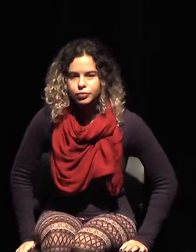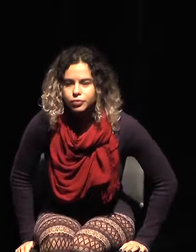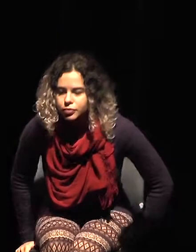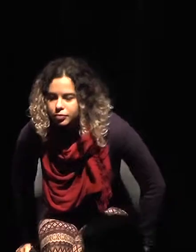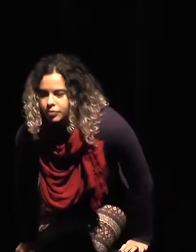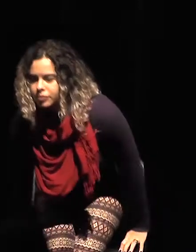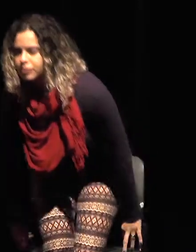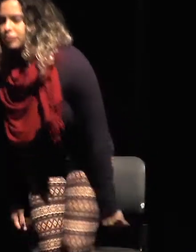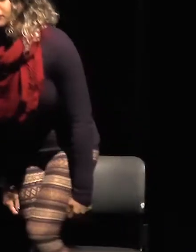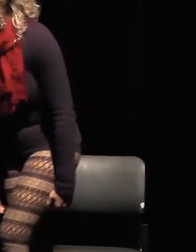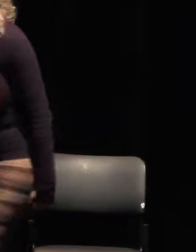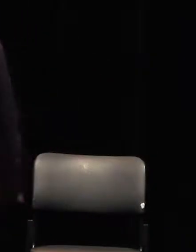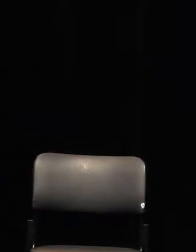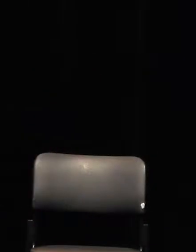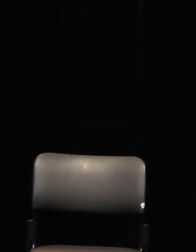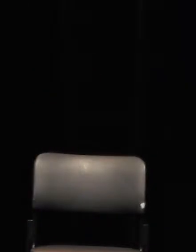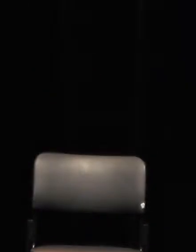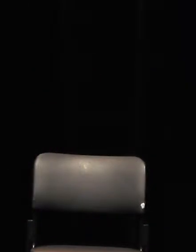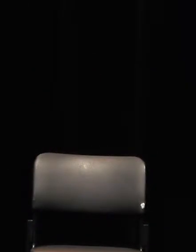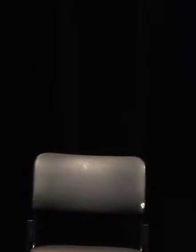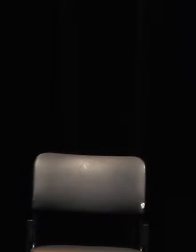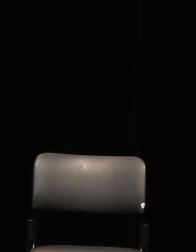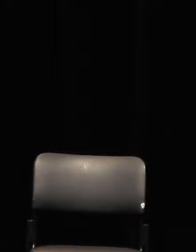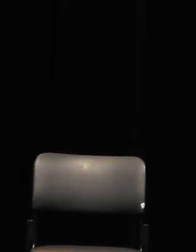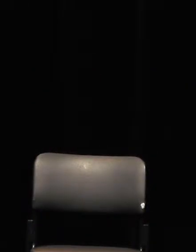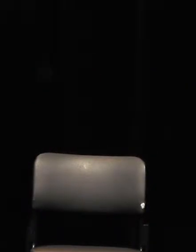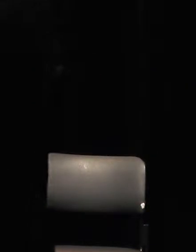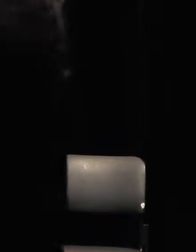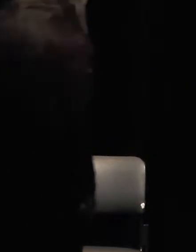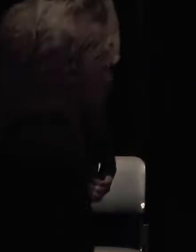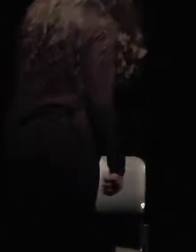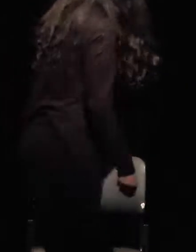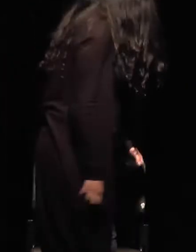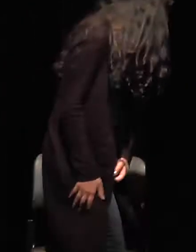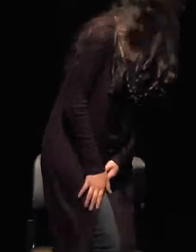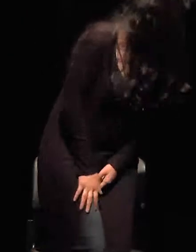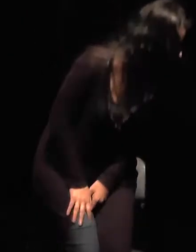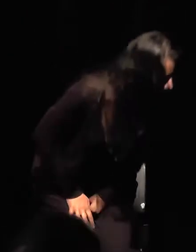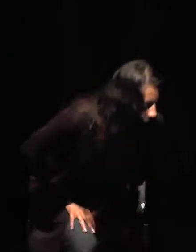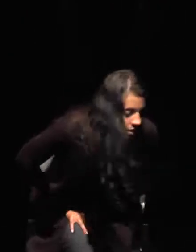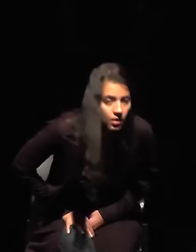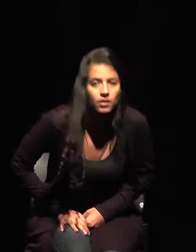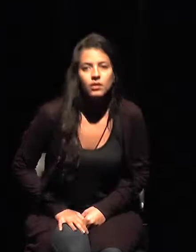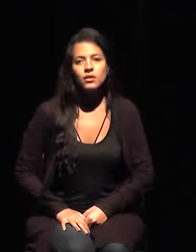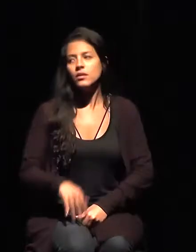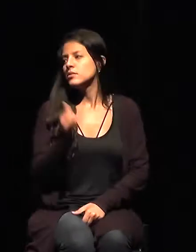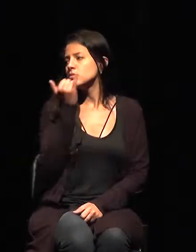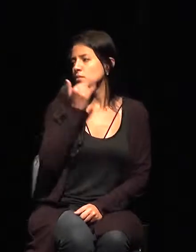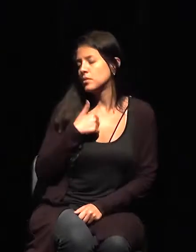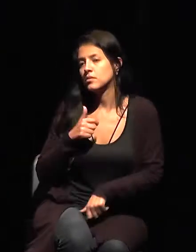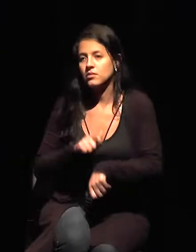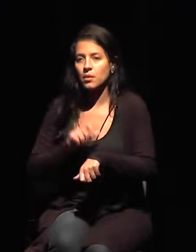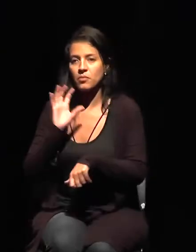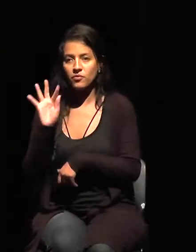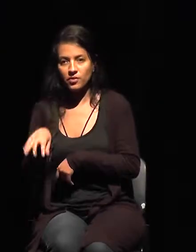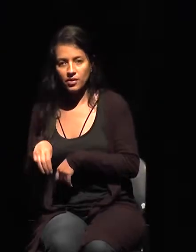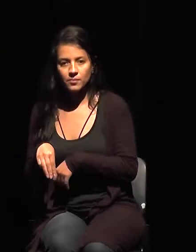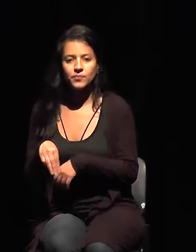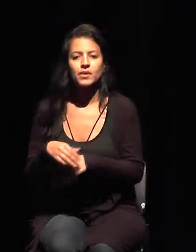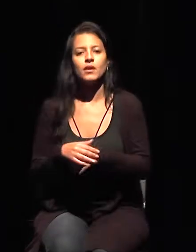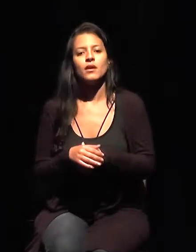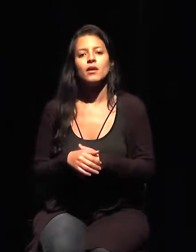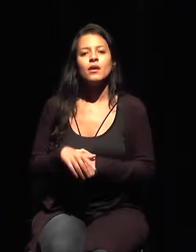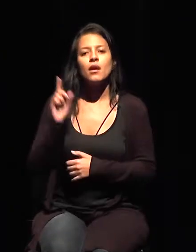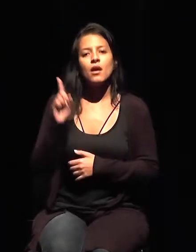Algunas cifras, les pido disculpas, porque ya se me termina el tiempo. Acciones programadas, aquí